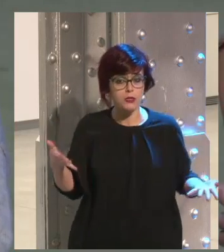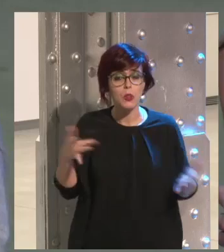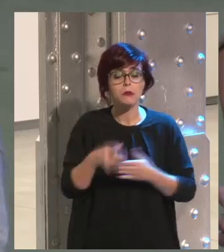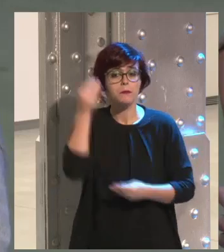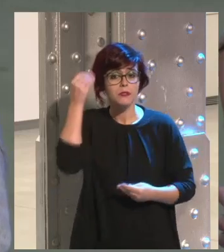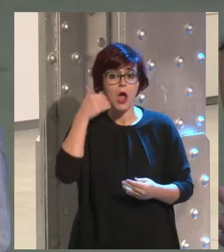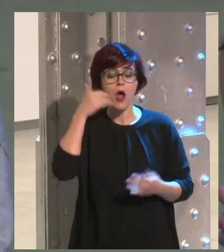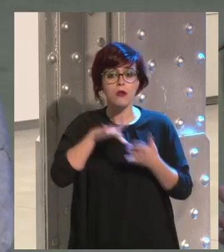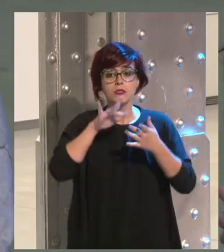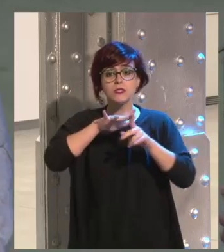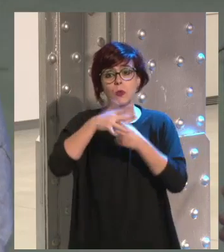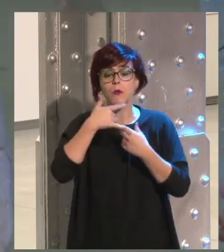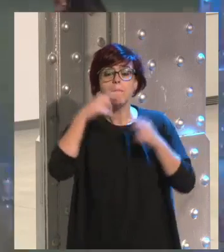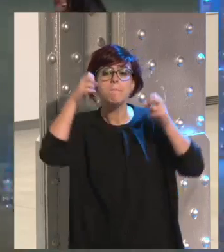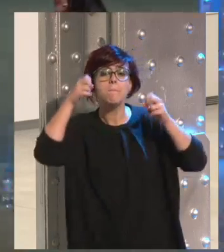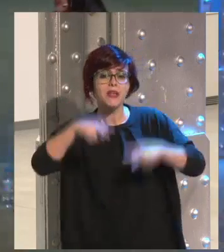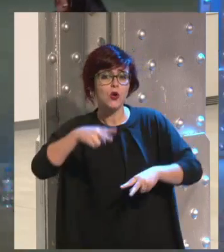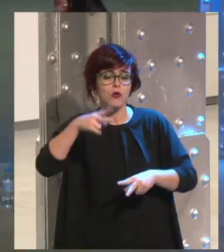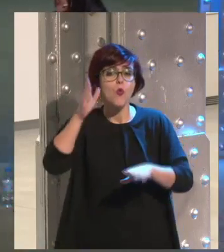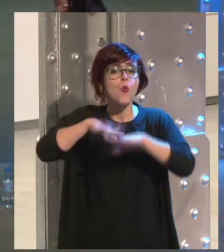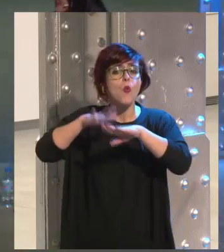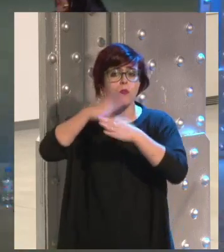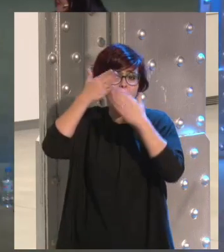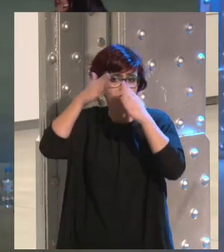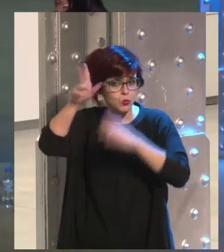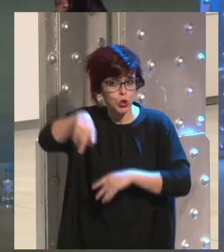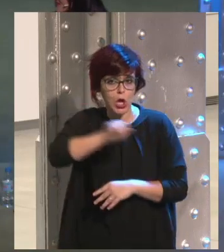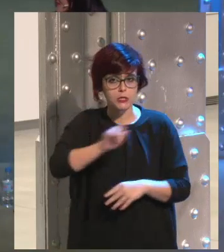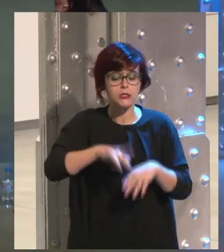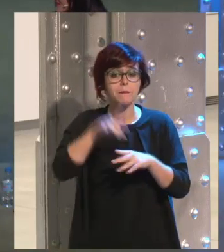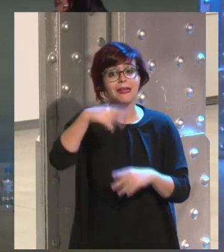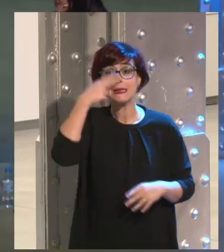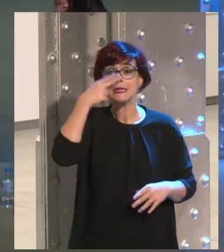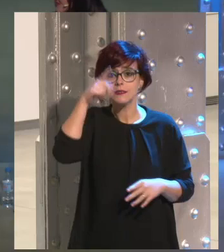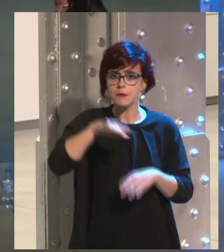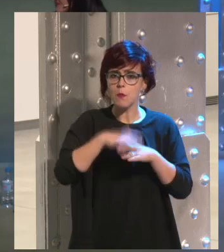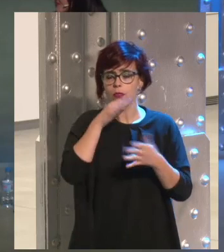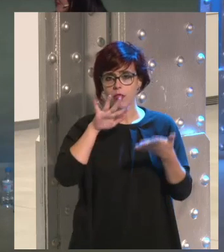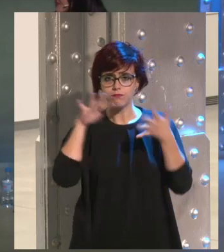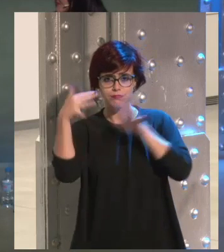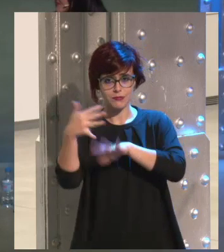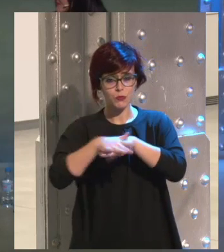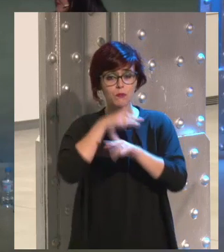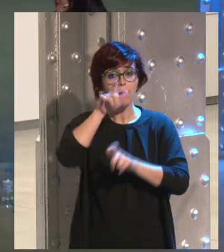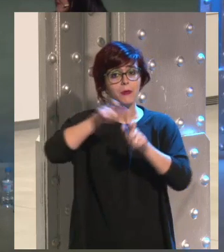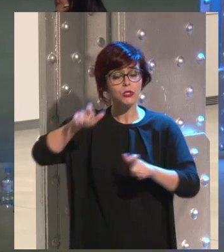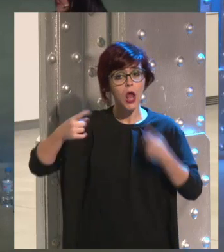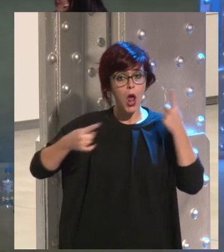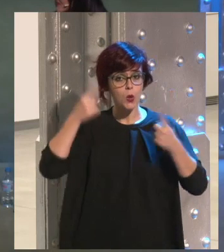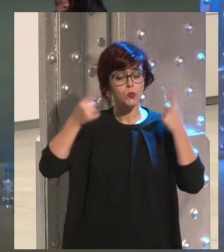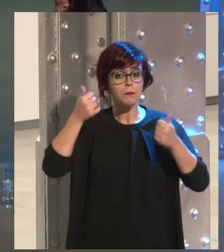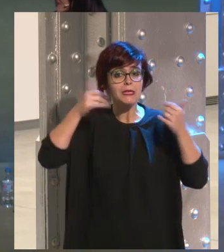criminalizar en esto a Facebook además hay una cosa también interesante porque le podemos dar un poco la vuelta es decir hay gente que tiene más